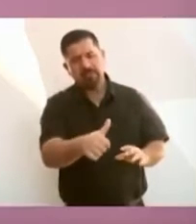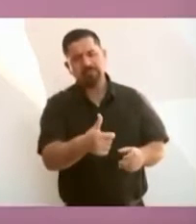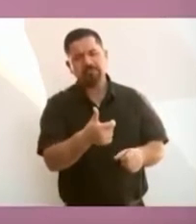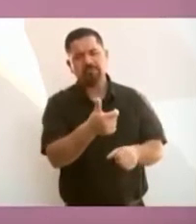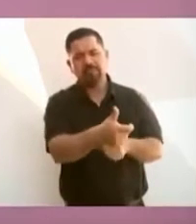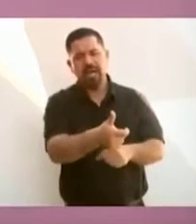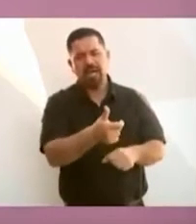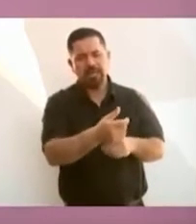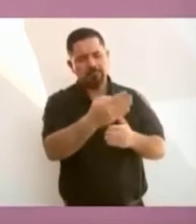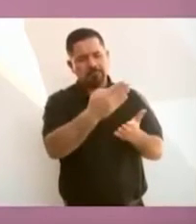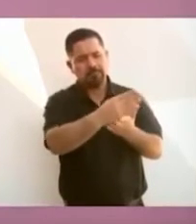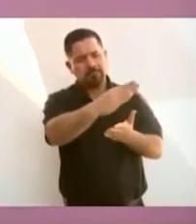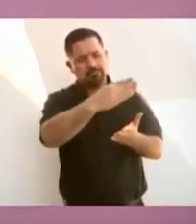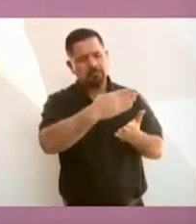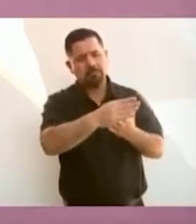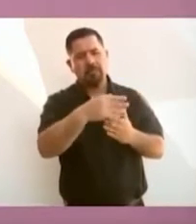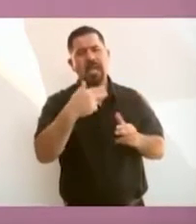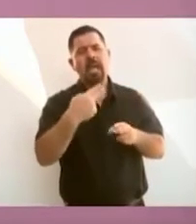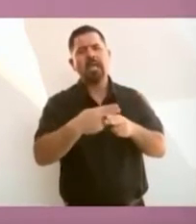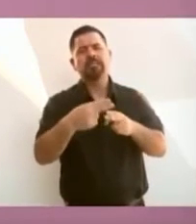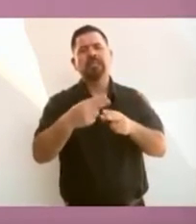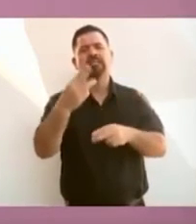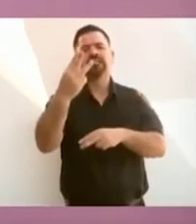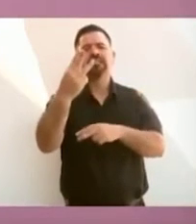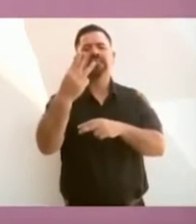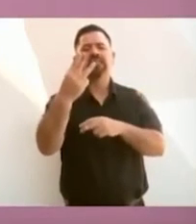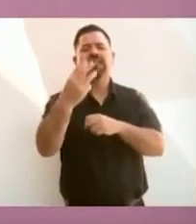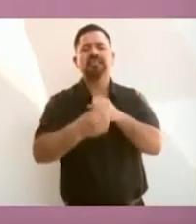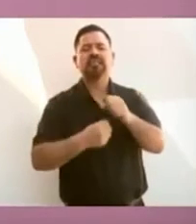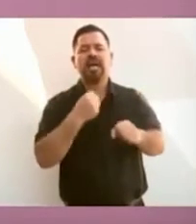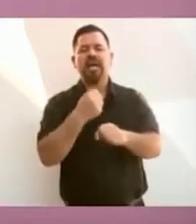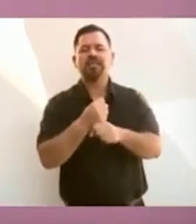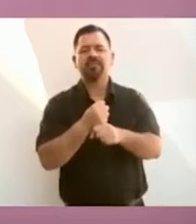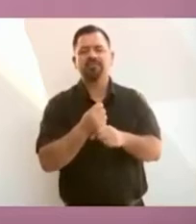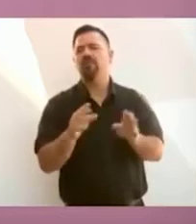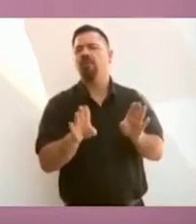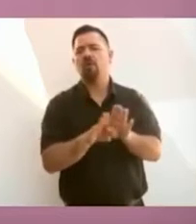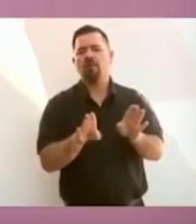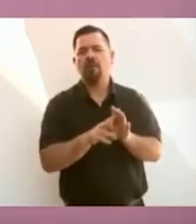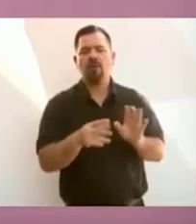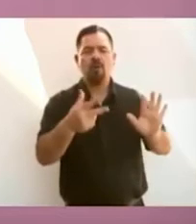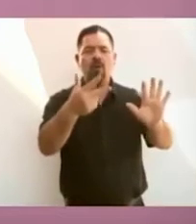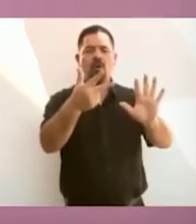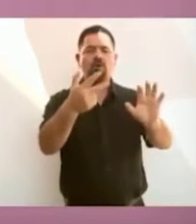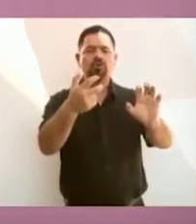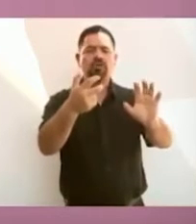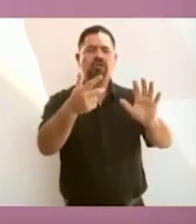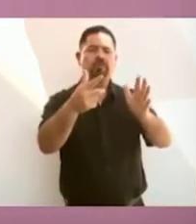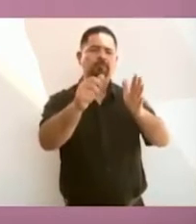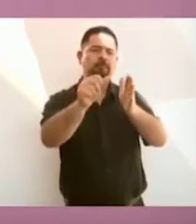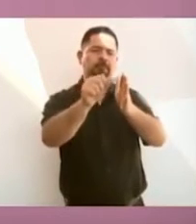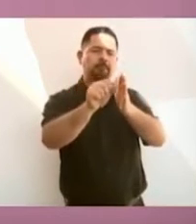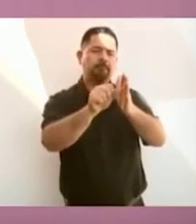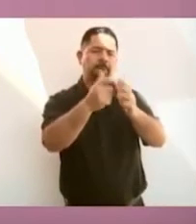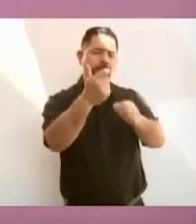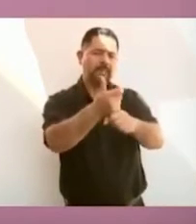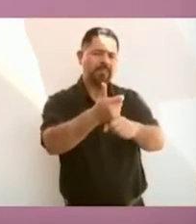a razón de 800 pesos mensuales. ¿Cuánto